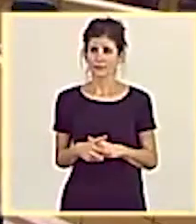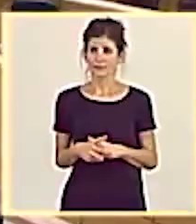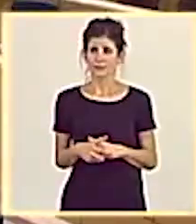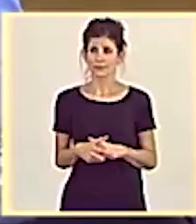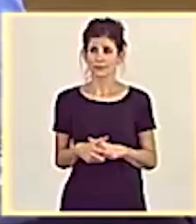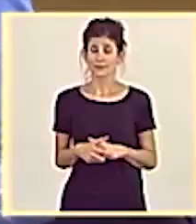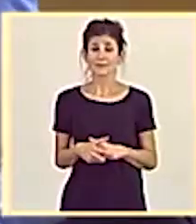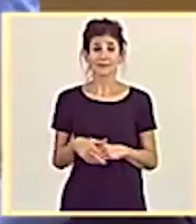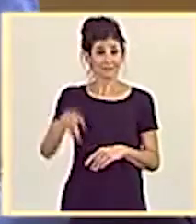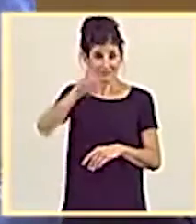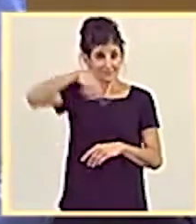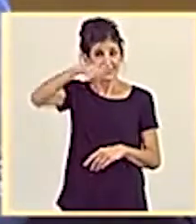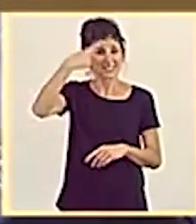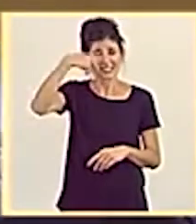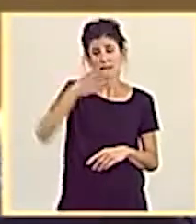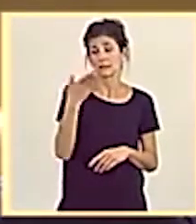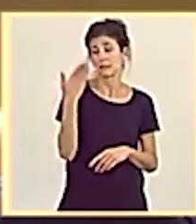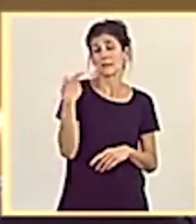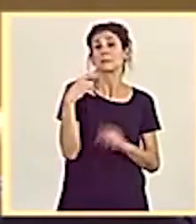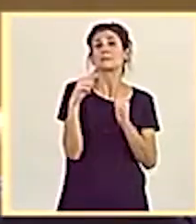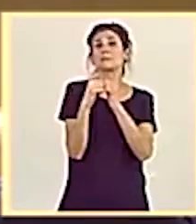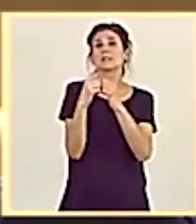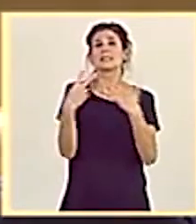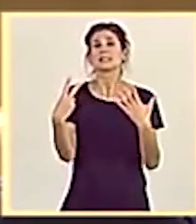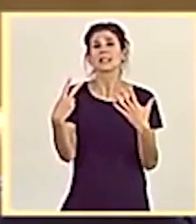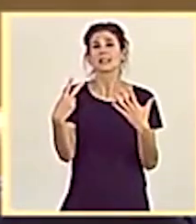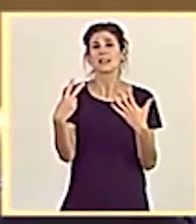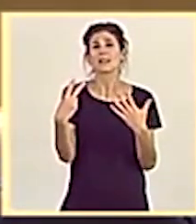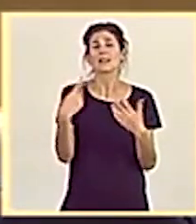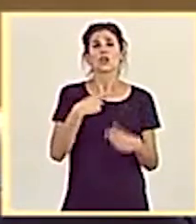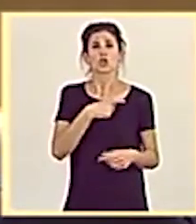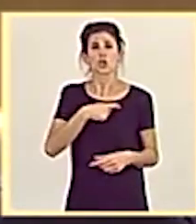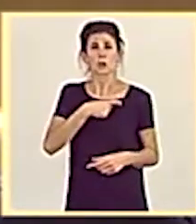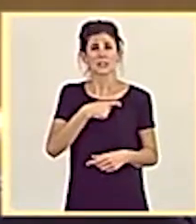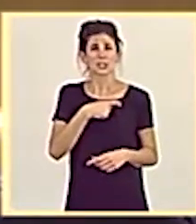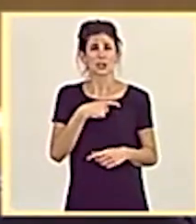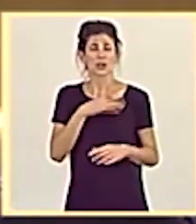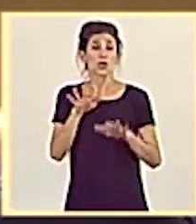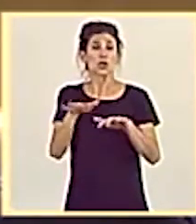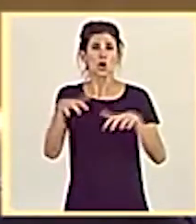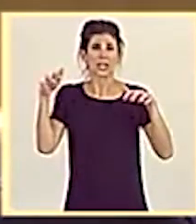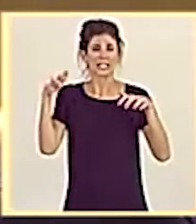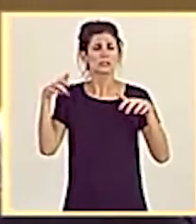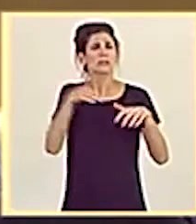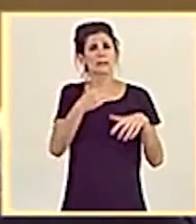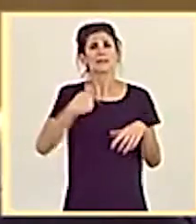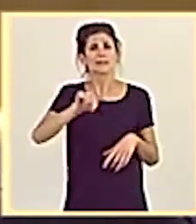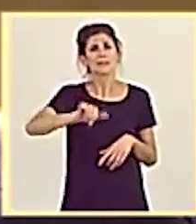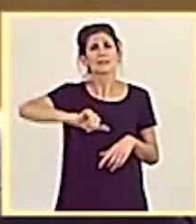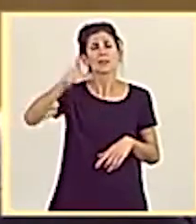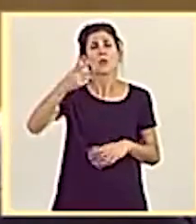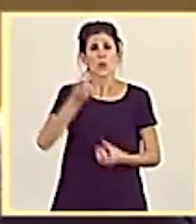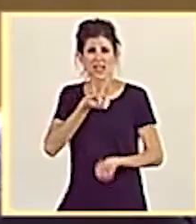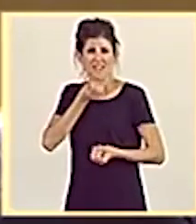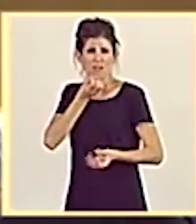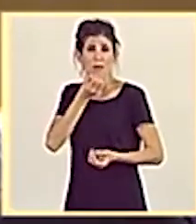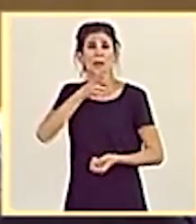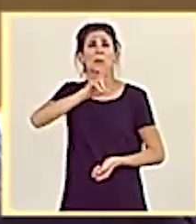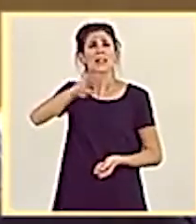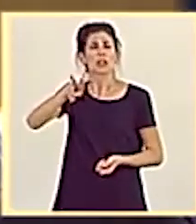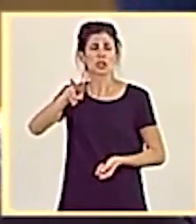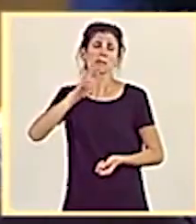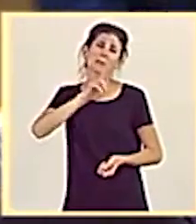Como todos sabrán, el pasado 27, en la Comisión del Congreso, se aprobó un nuevo informe con 22